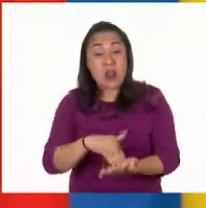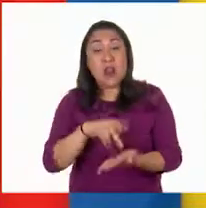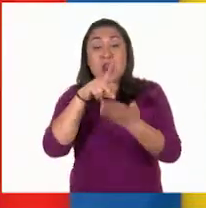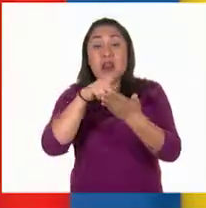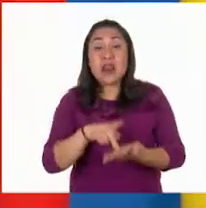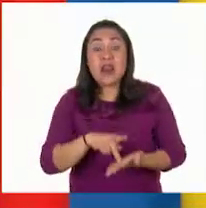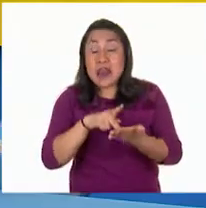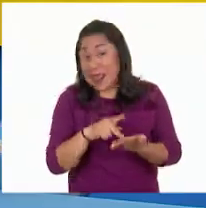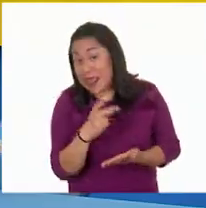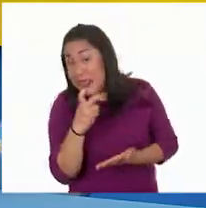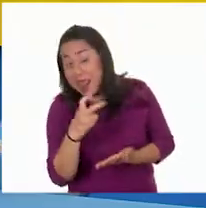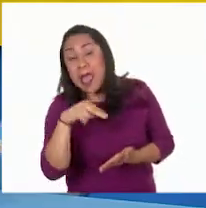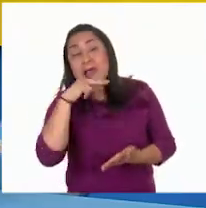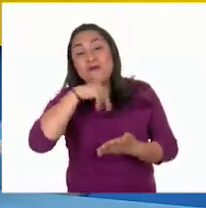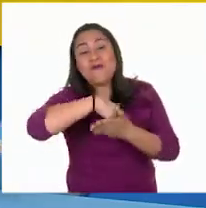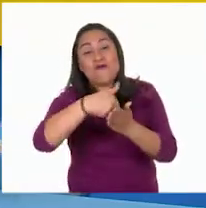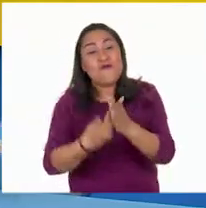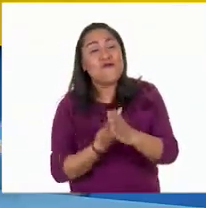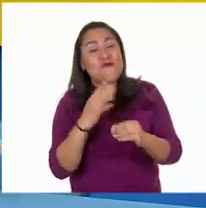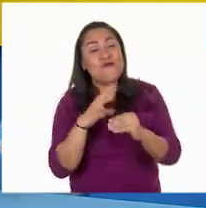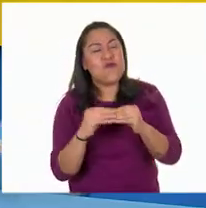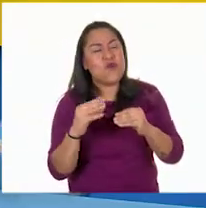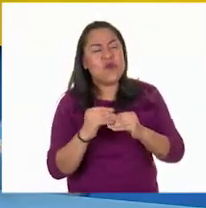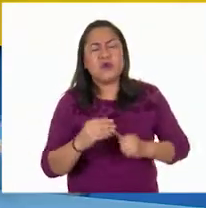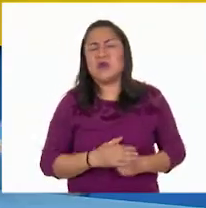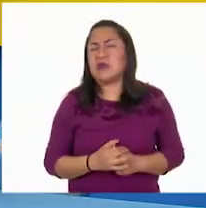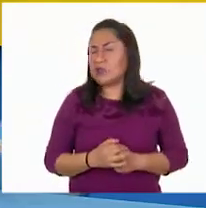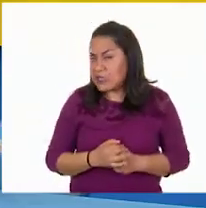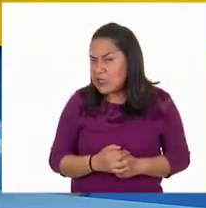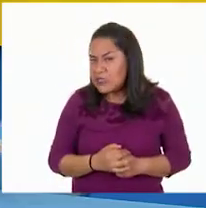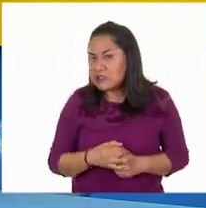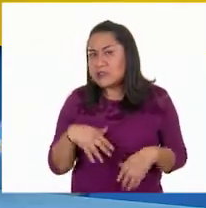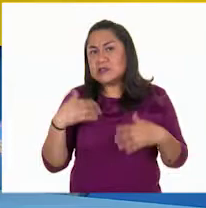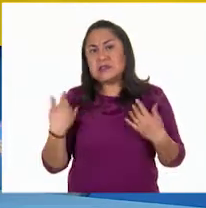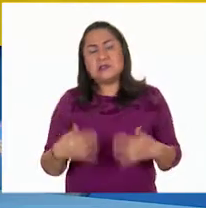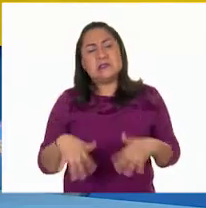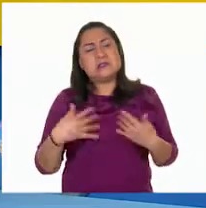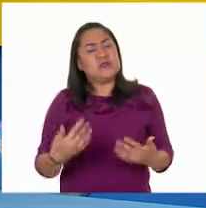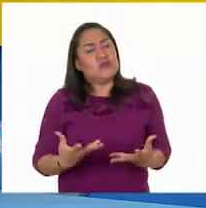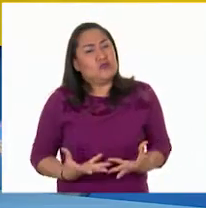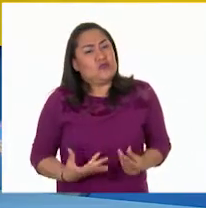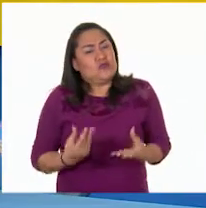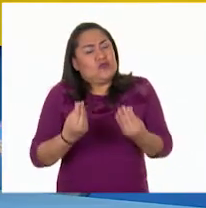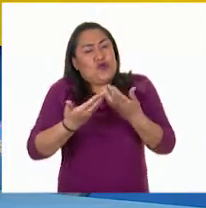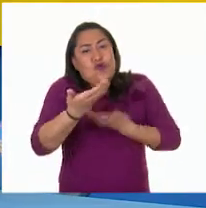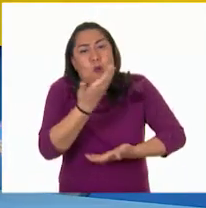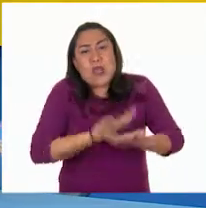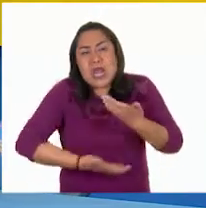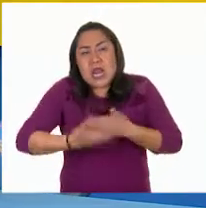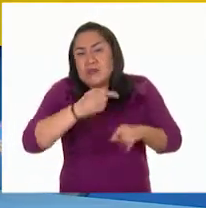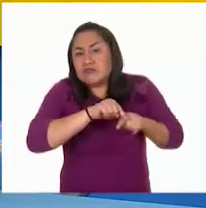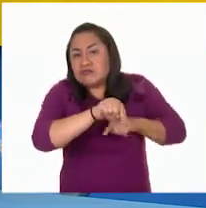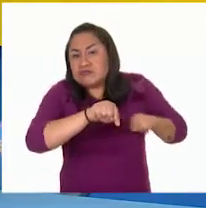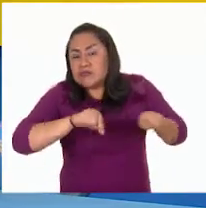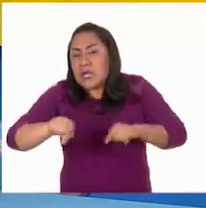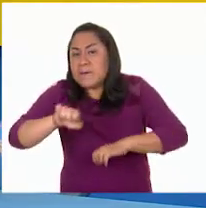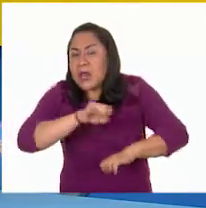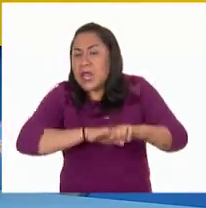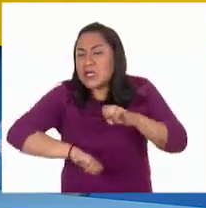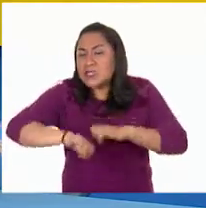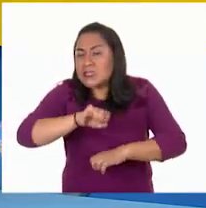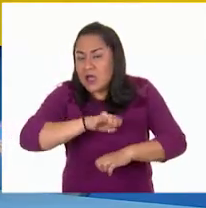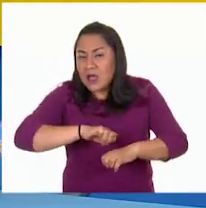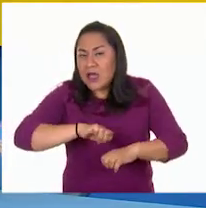fruta. ¿Qué? Eso implica una gran red de comercio por todas las empresas y personas que están